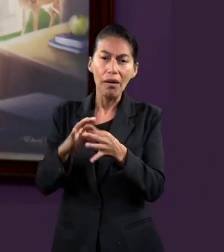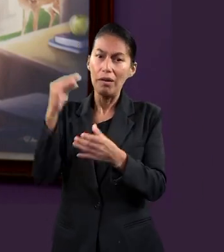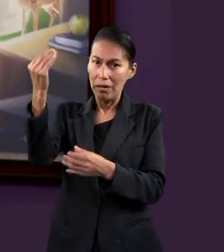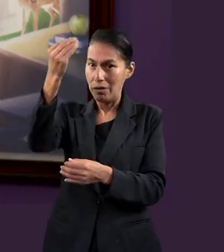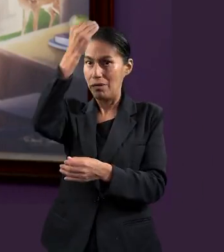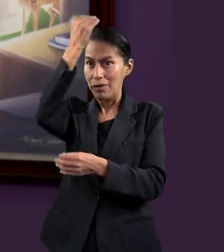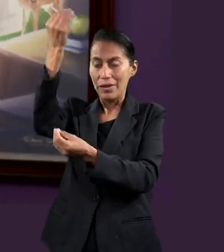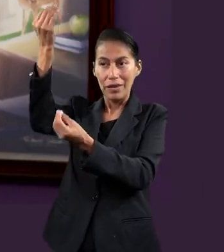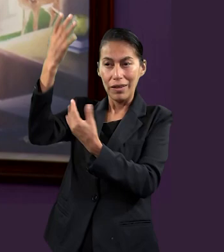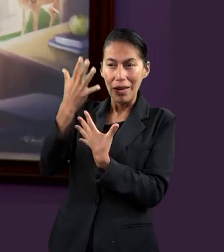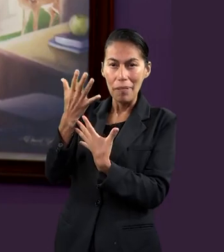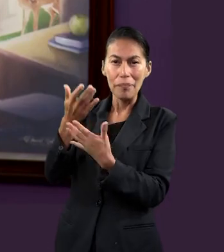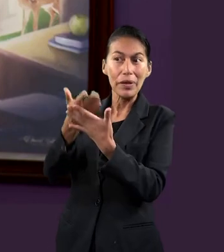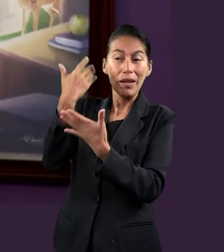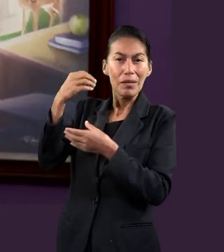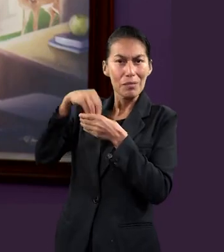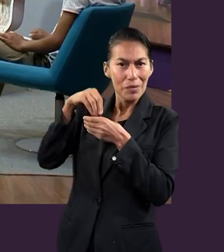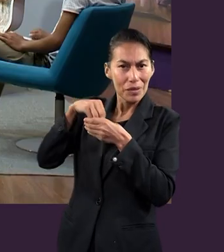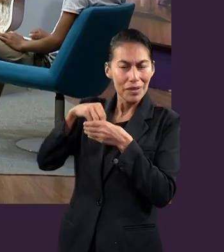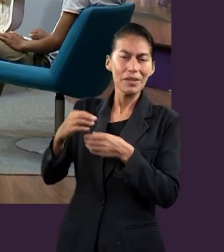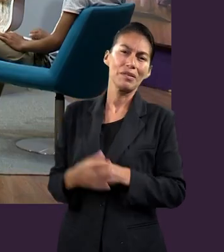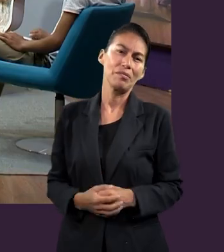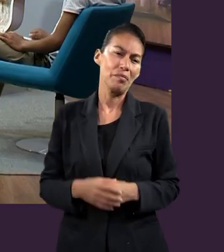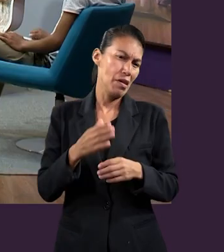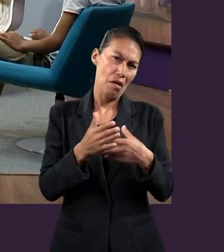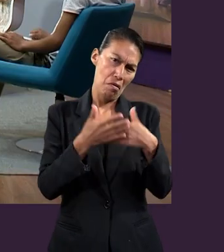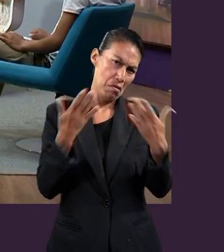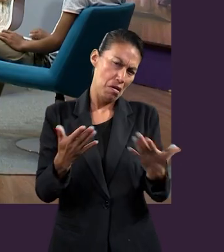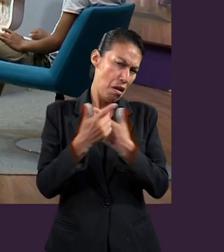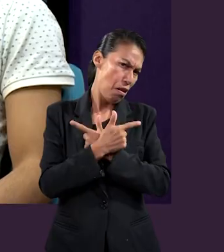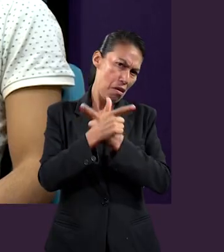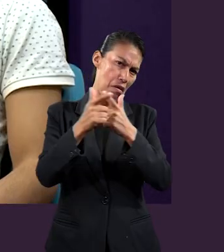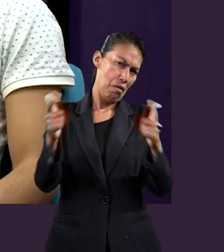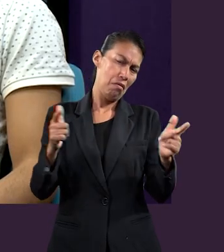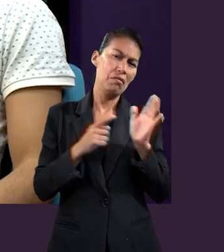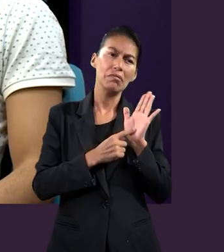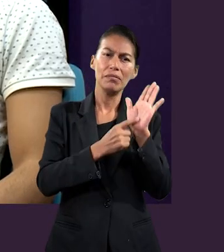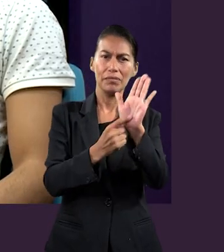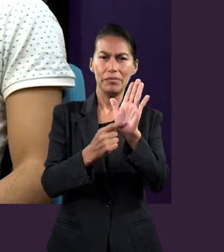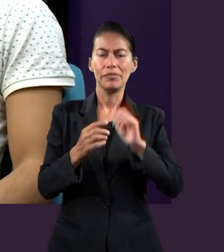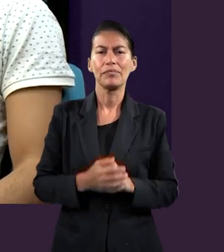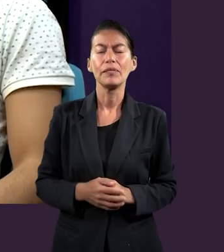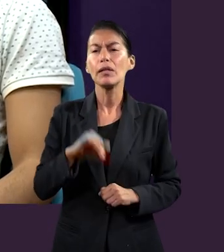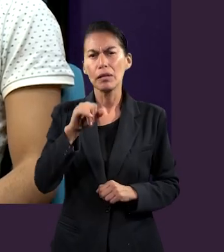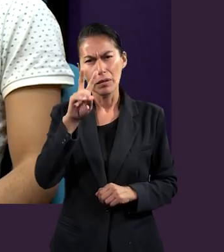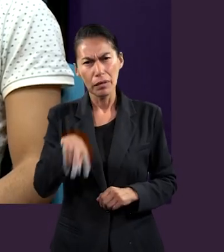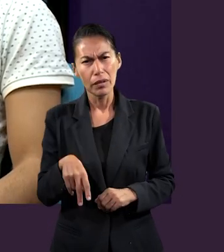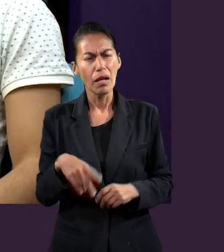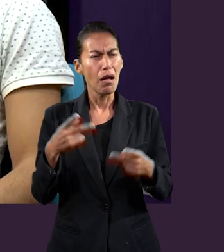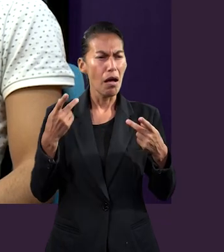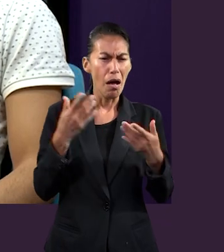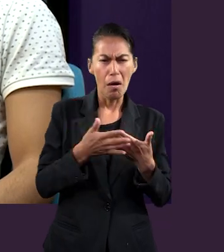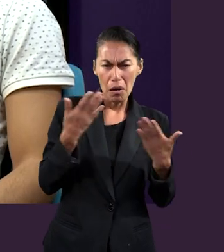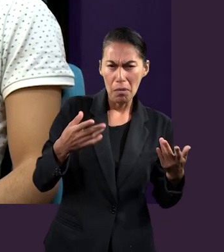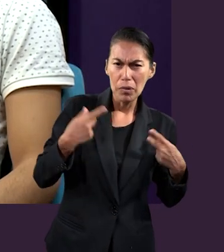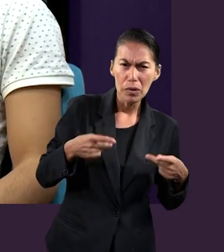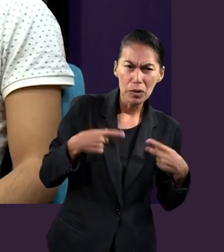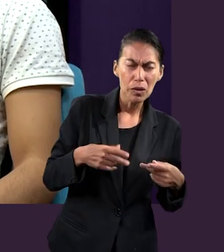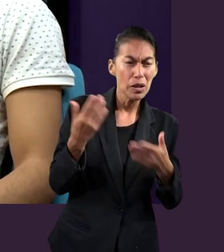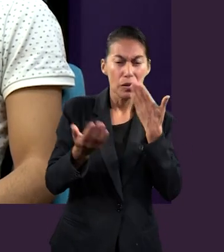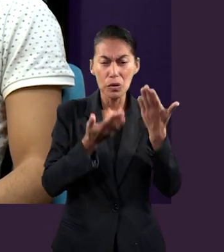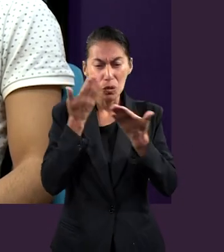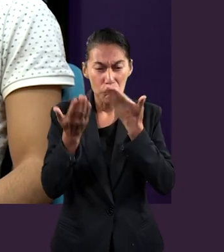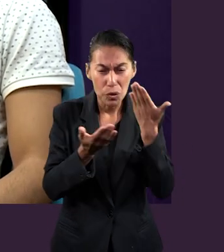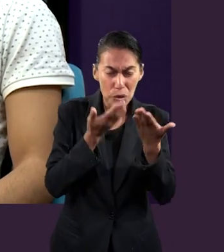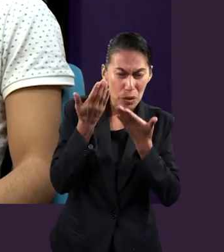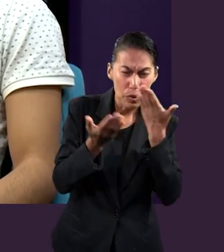porque pues viene a través de un misterio, ¿no es así? Sí, fíjate que hoy el humano se ha dedicado a conocer lo que es la sabiduría, a